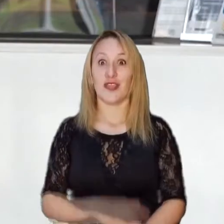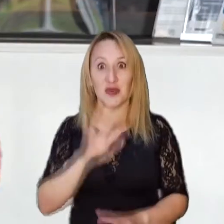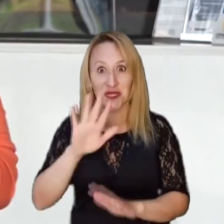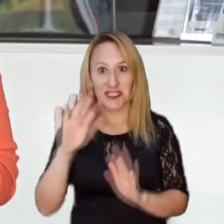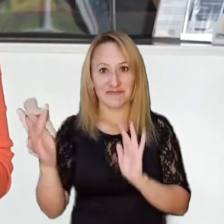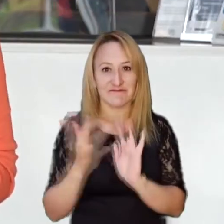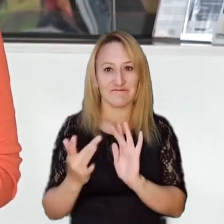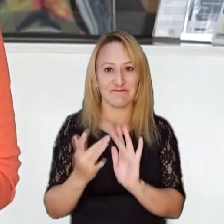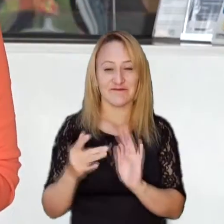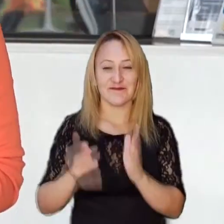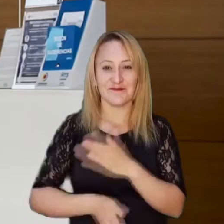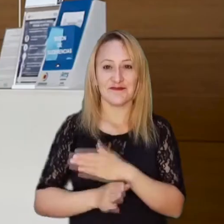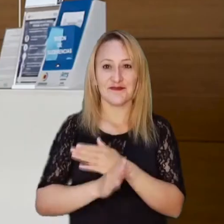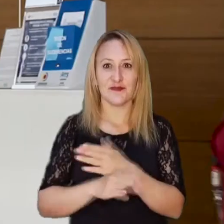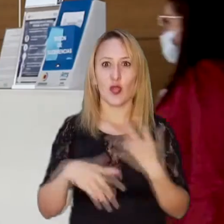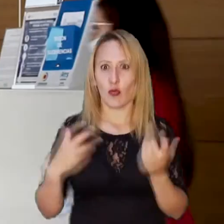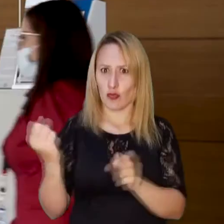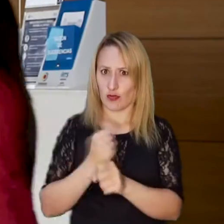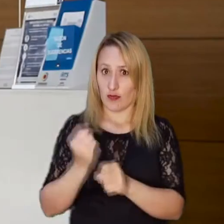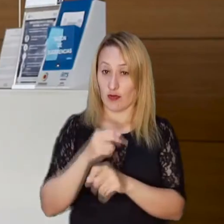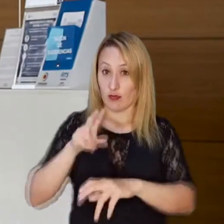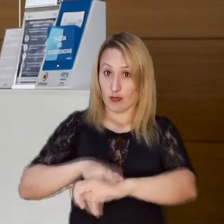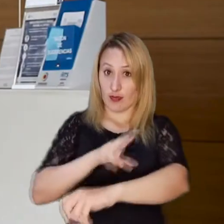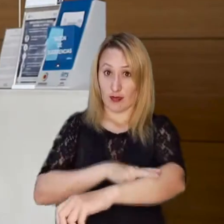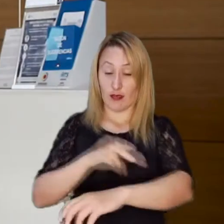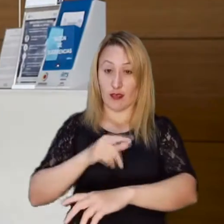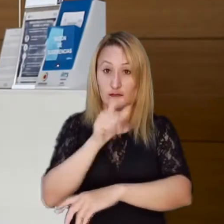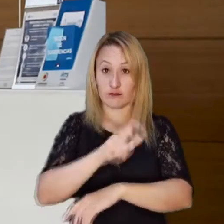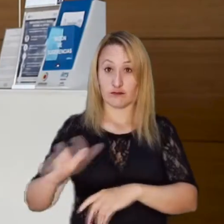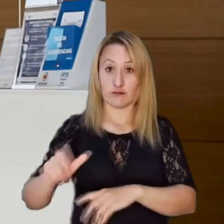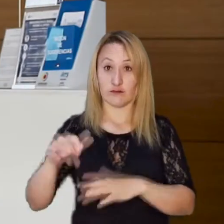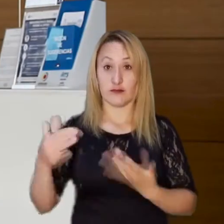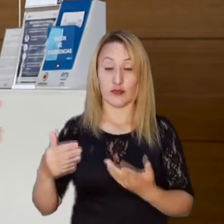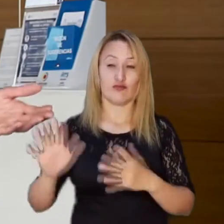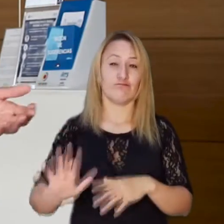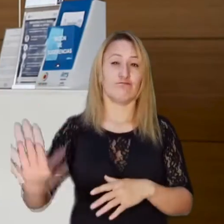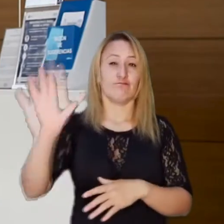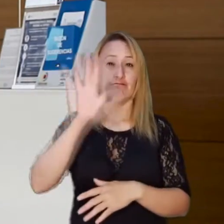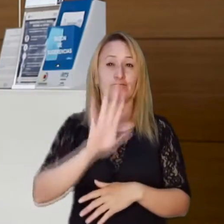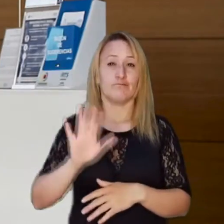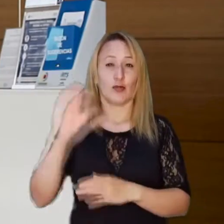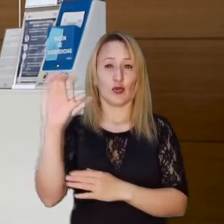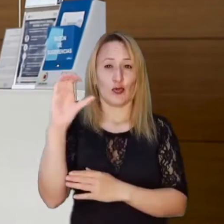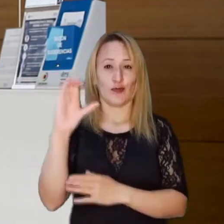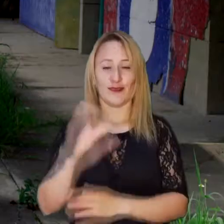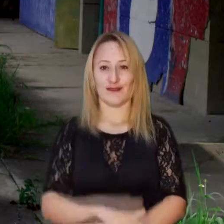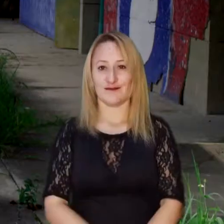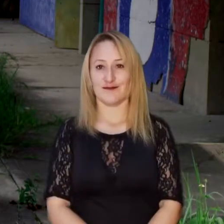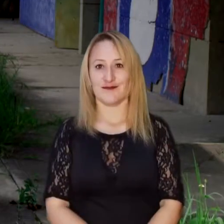Al regresar a Todo Bajo Control, veremos el trabajo de la delegada de población focalizada por todo el país.